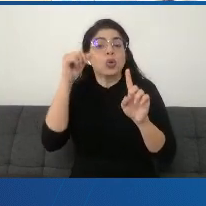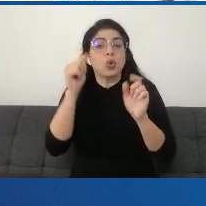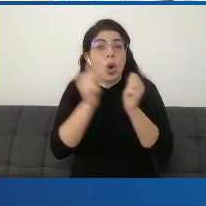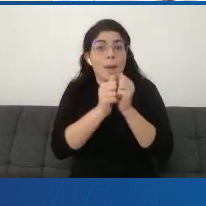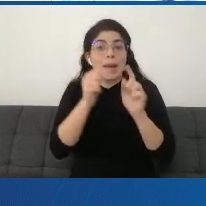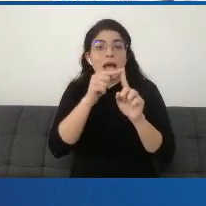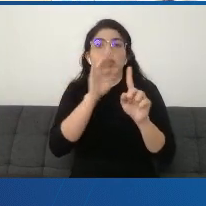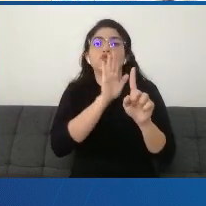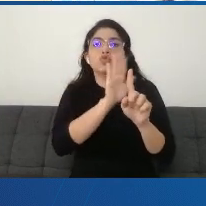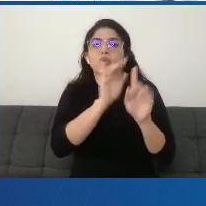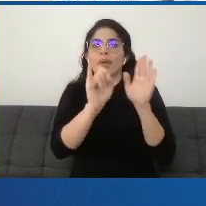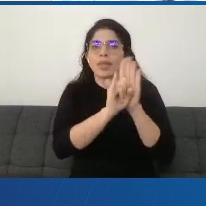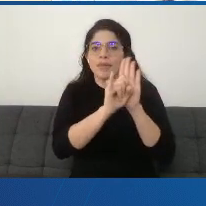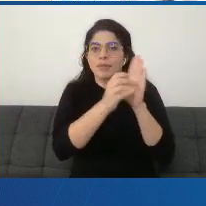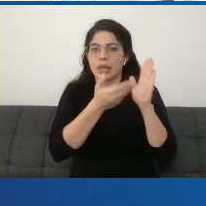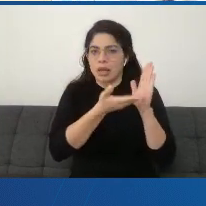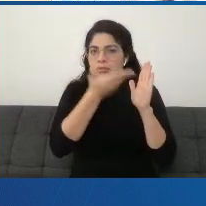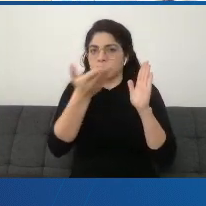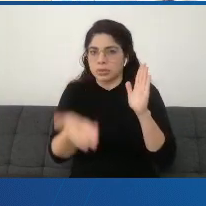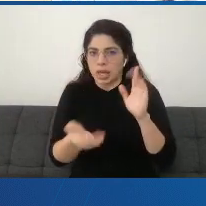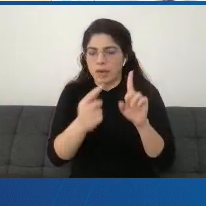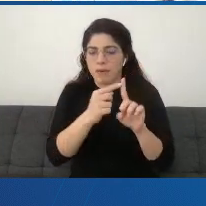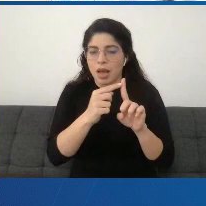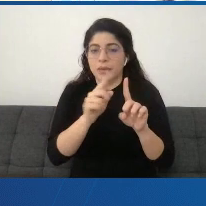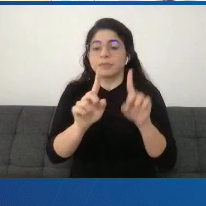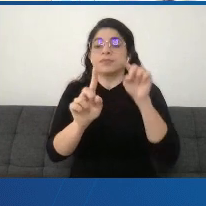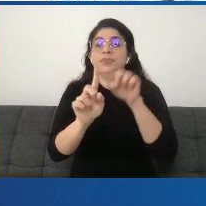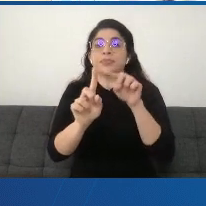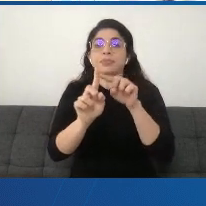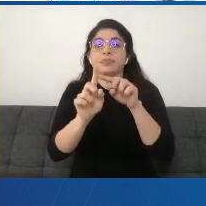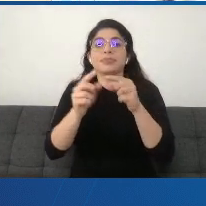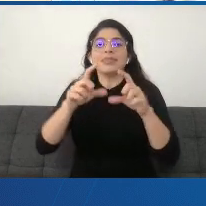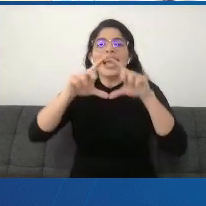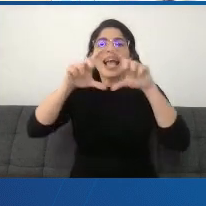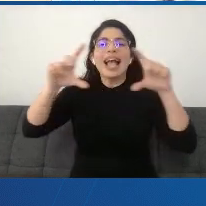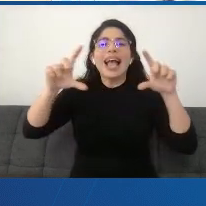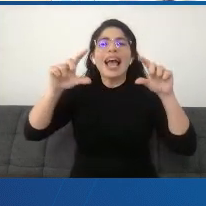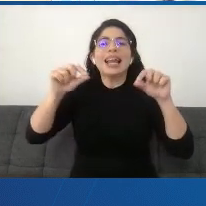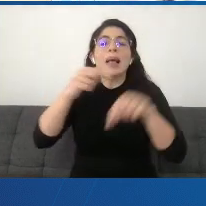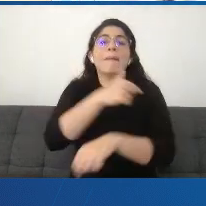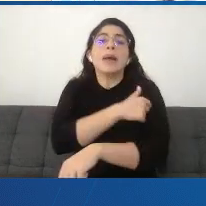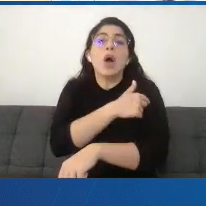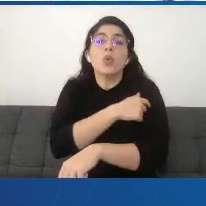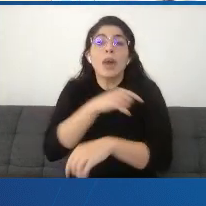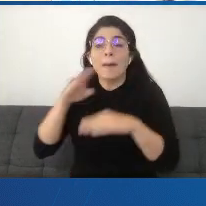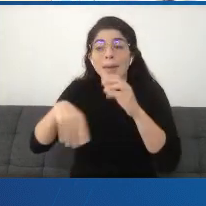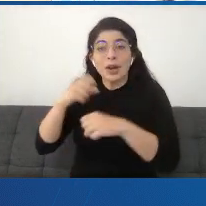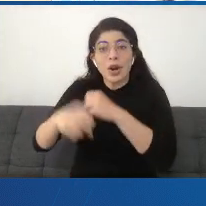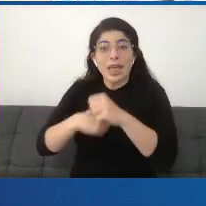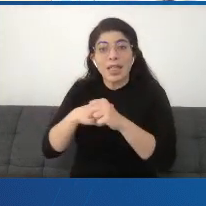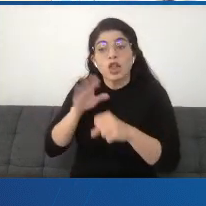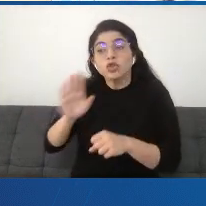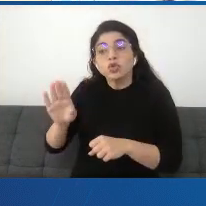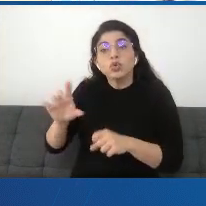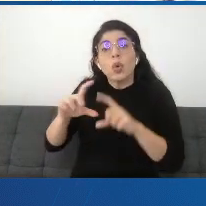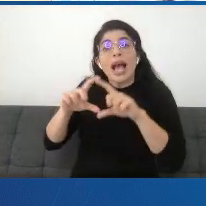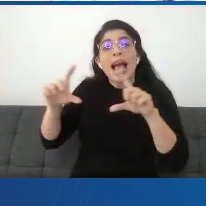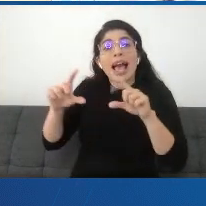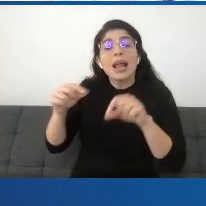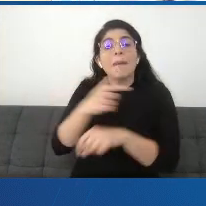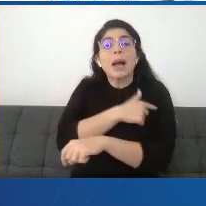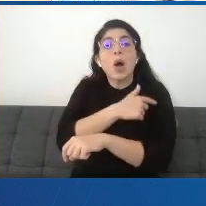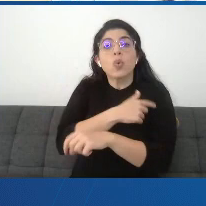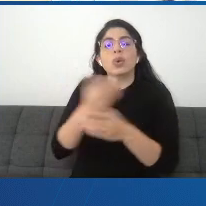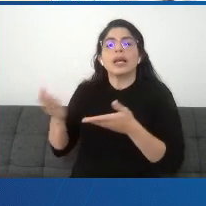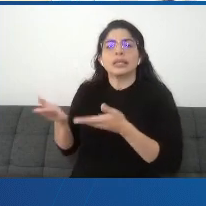también aportar o llevar el carnet de vacunación a la persona menor de edad que se va a vacunar. Muchas